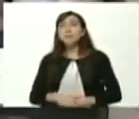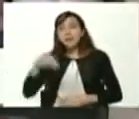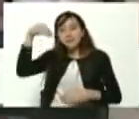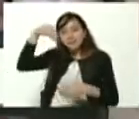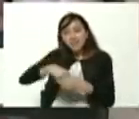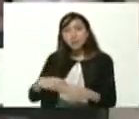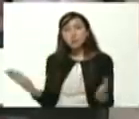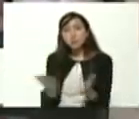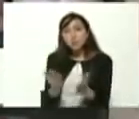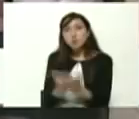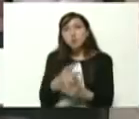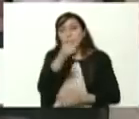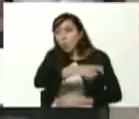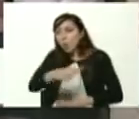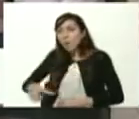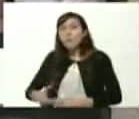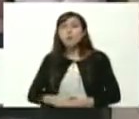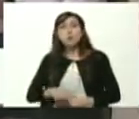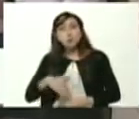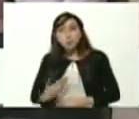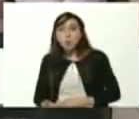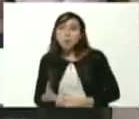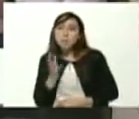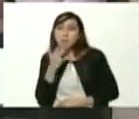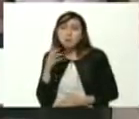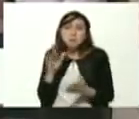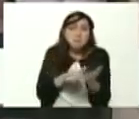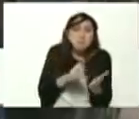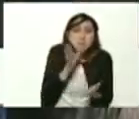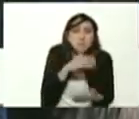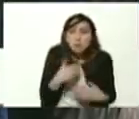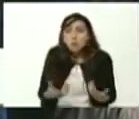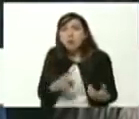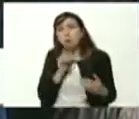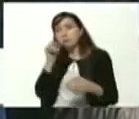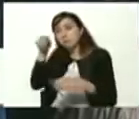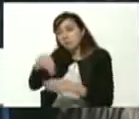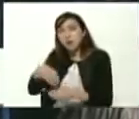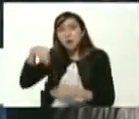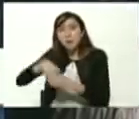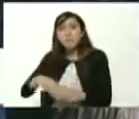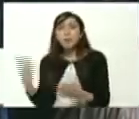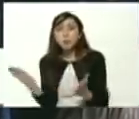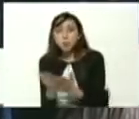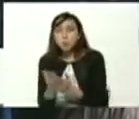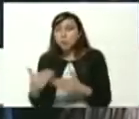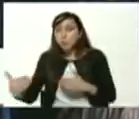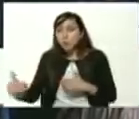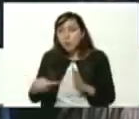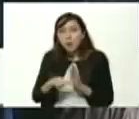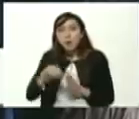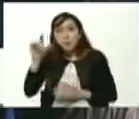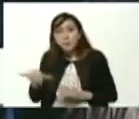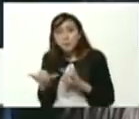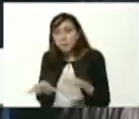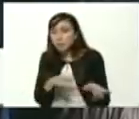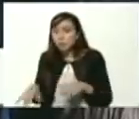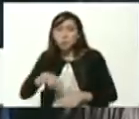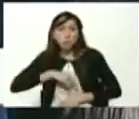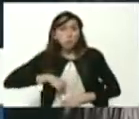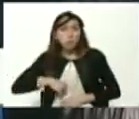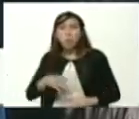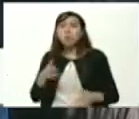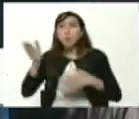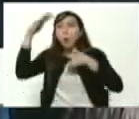las personas que no tengan la disposición de teléfonos de computadora no importa usted puede acercarse al punto que nosotros vamos a estar